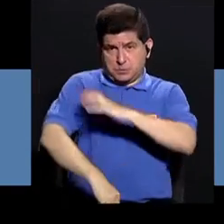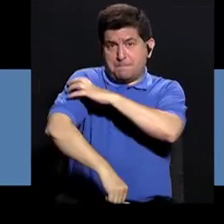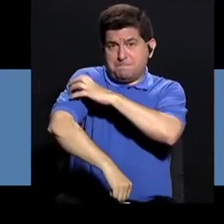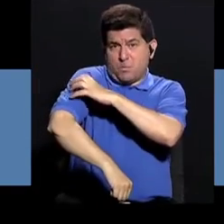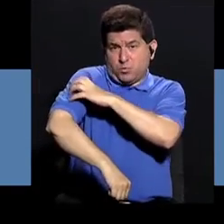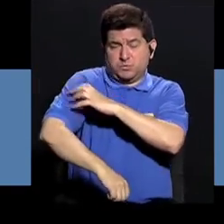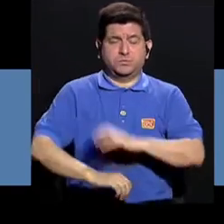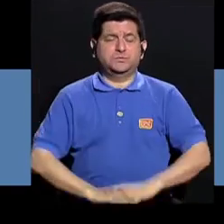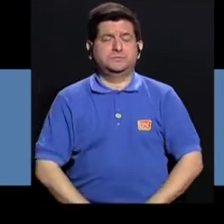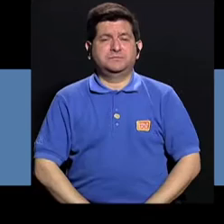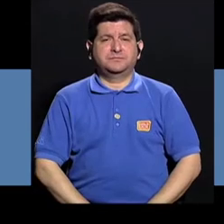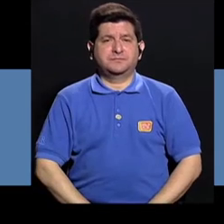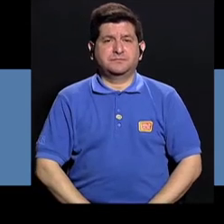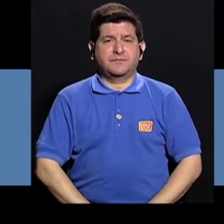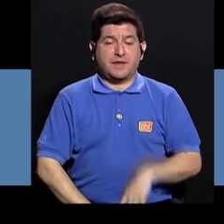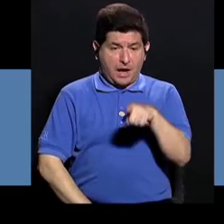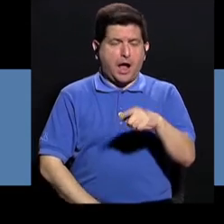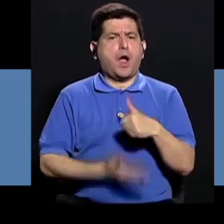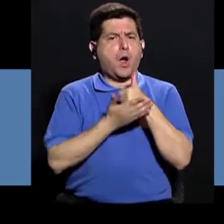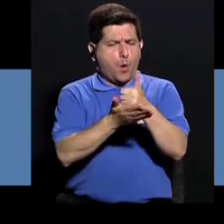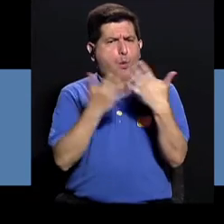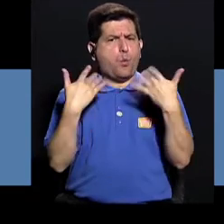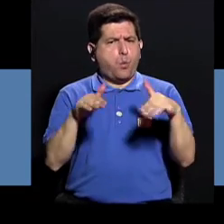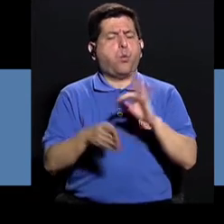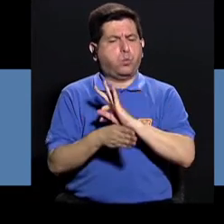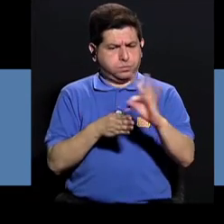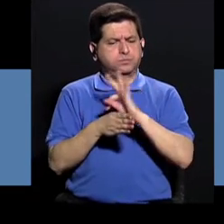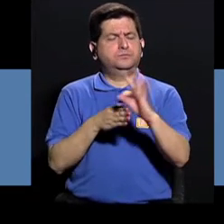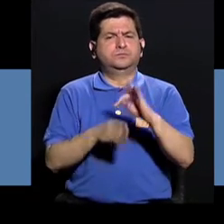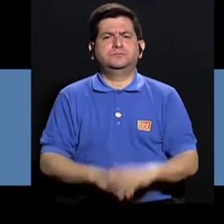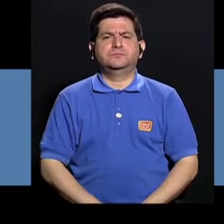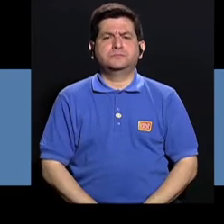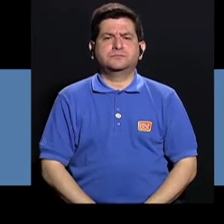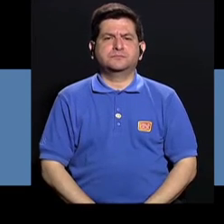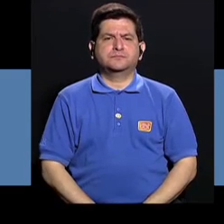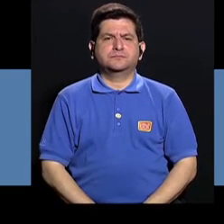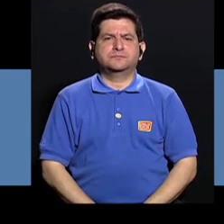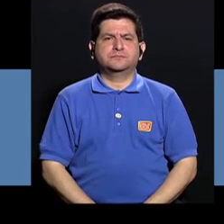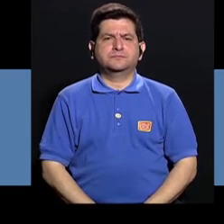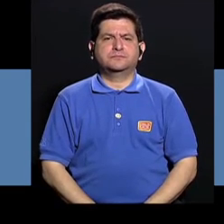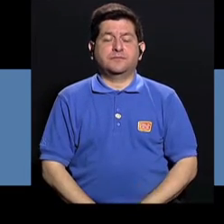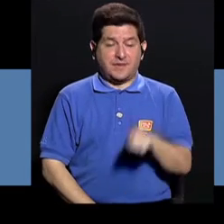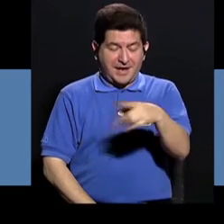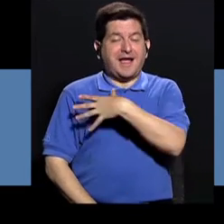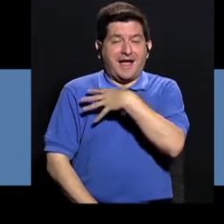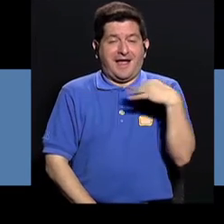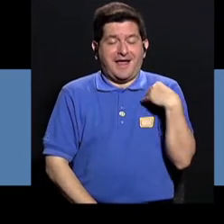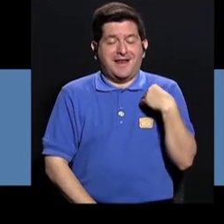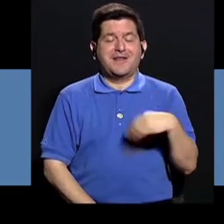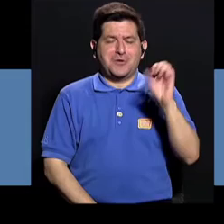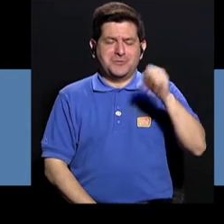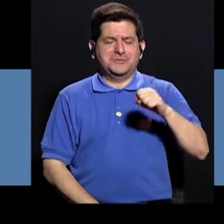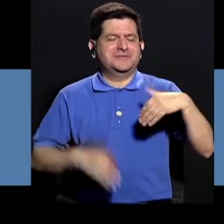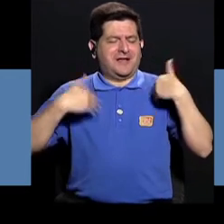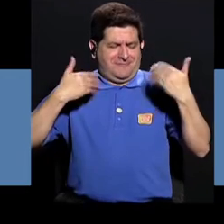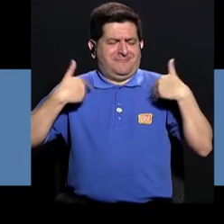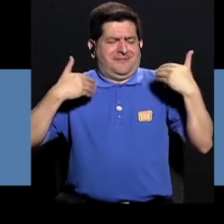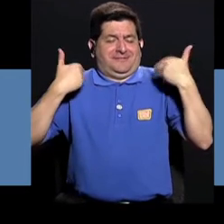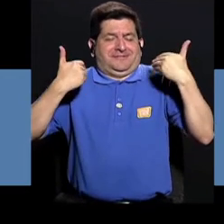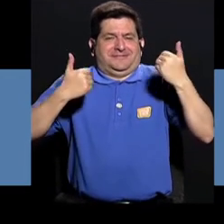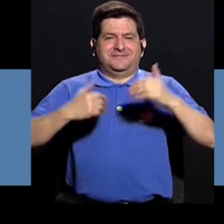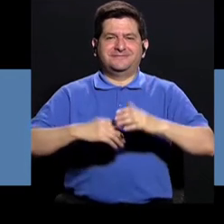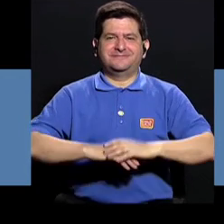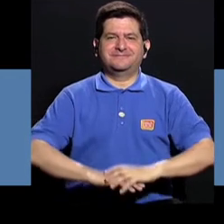más los músculos. Entonces a él le ha servido mucho esa terapia y le gusta mucho, él es feliz.